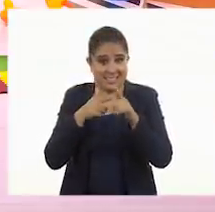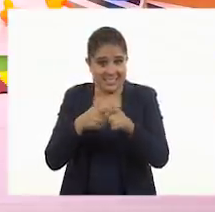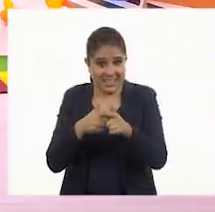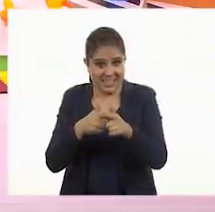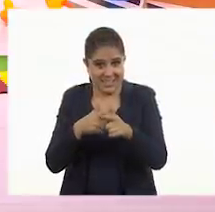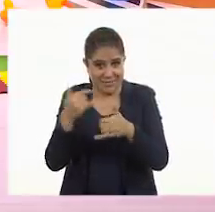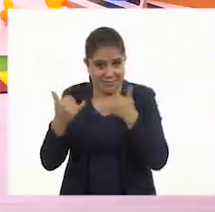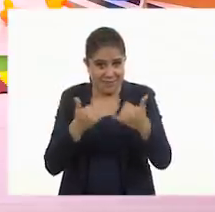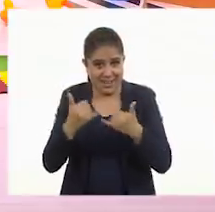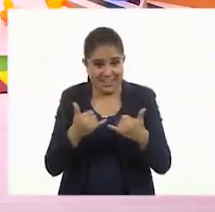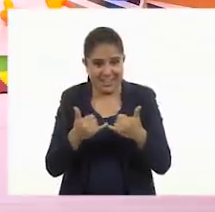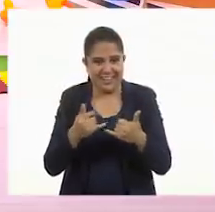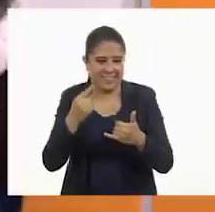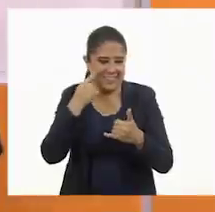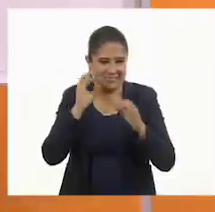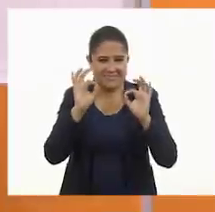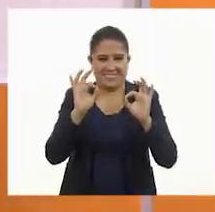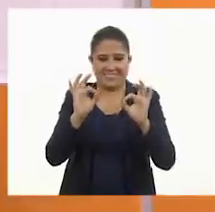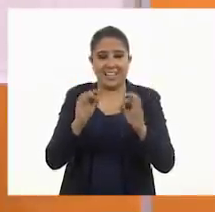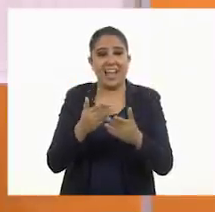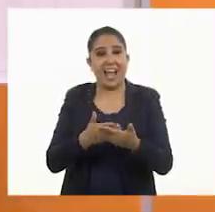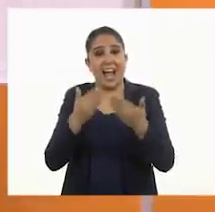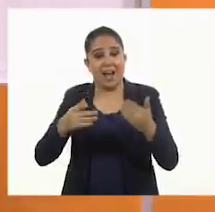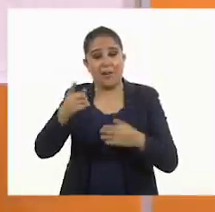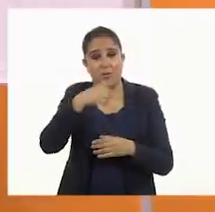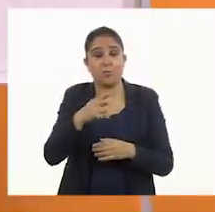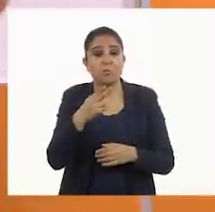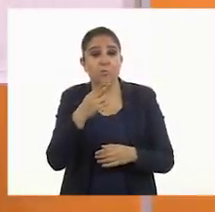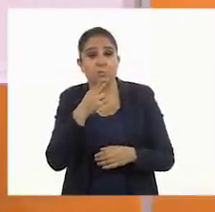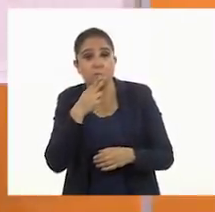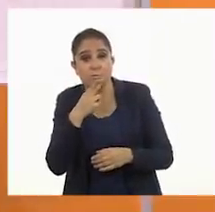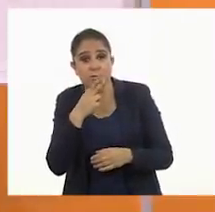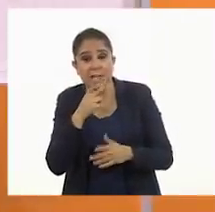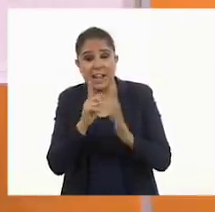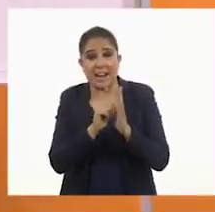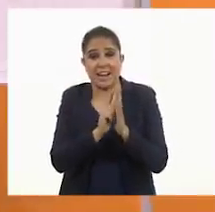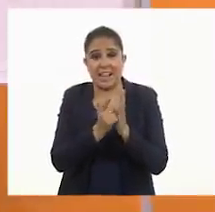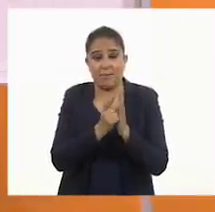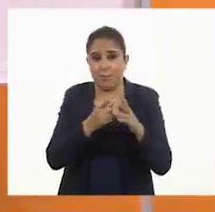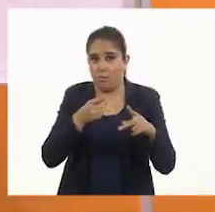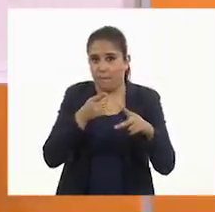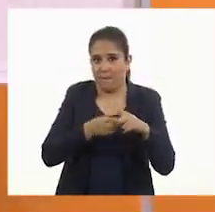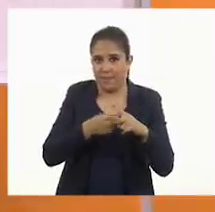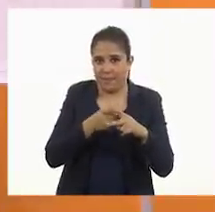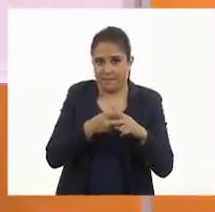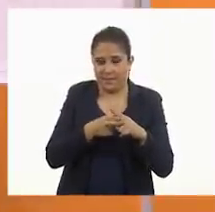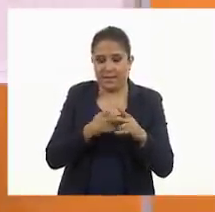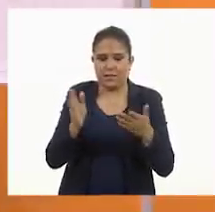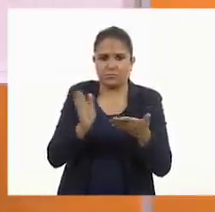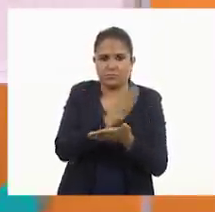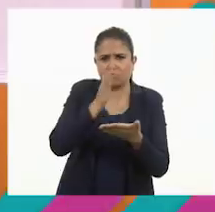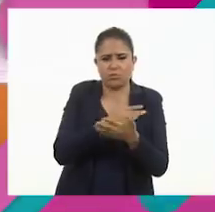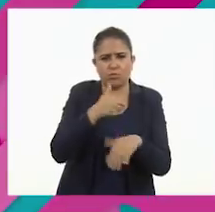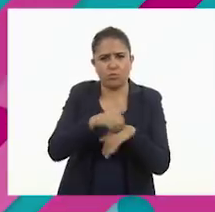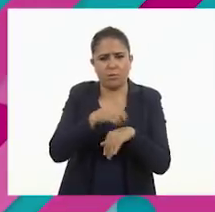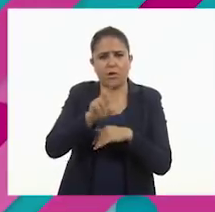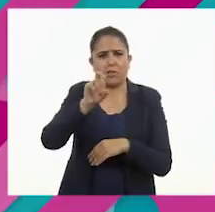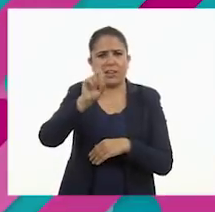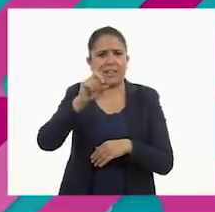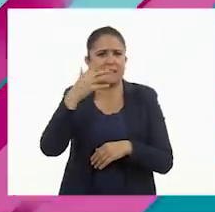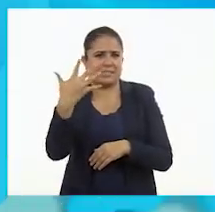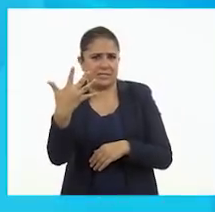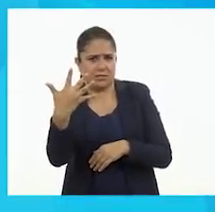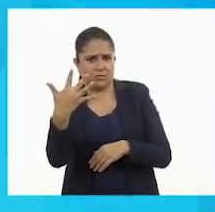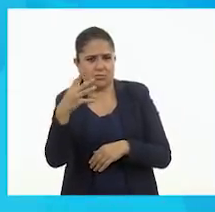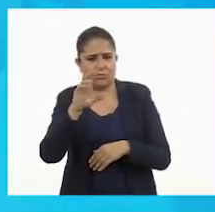con esto? ¡Sí! ¡Perfecto! Vamos a utilizar nuestro libro de matemáticas en la página 35. De